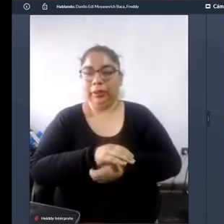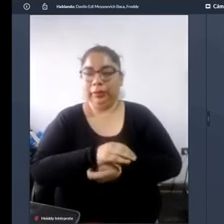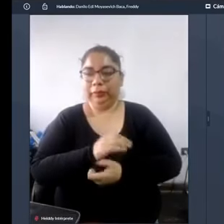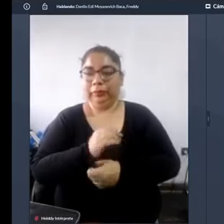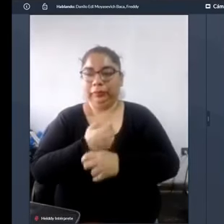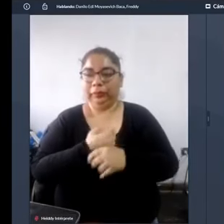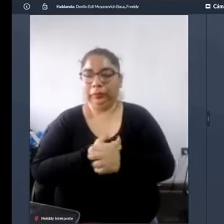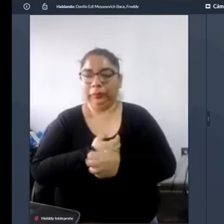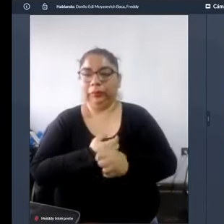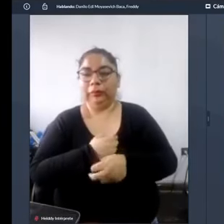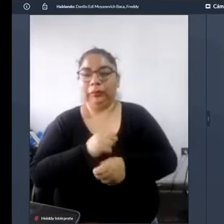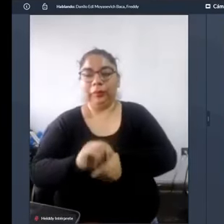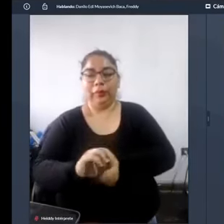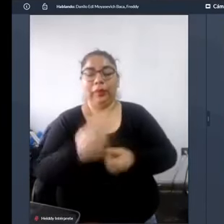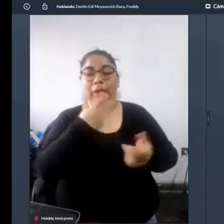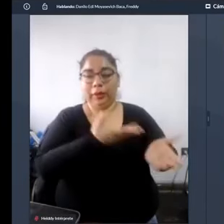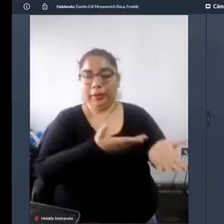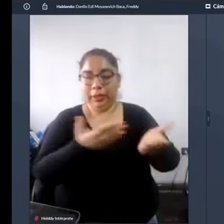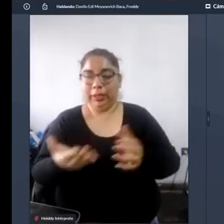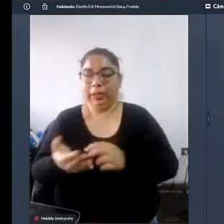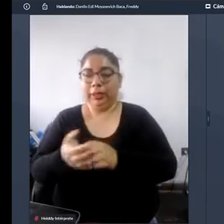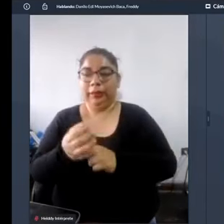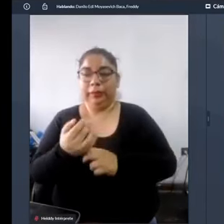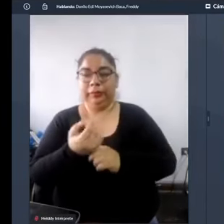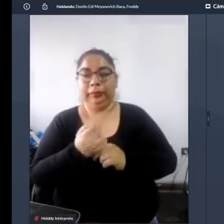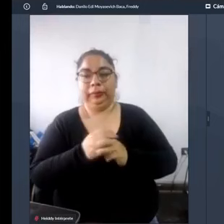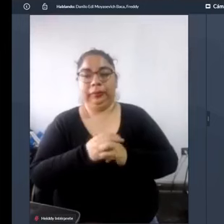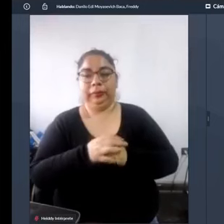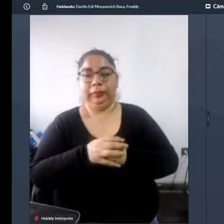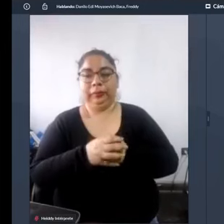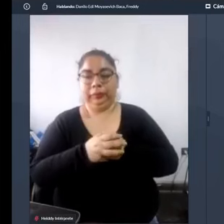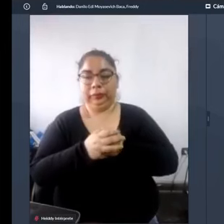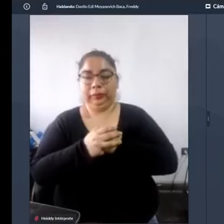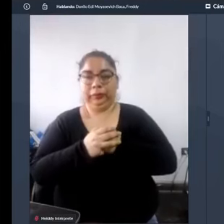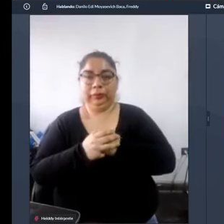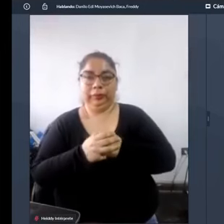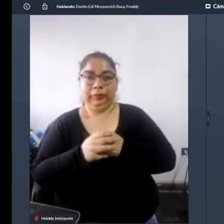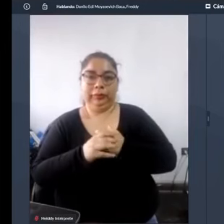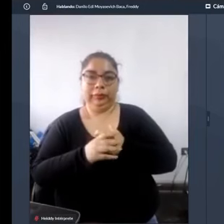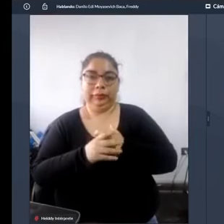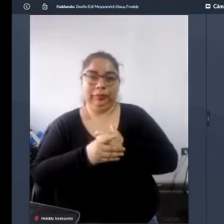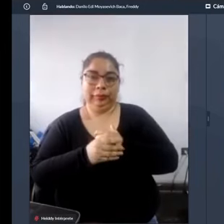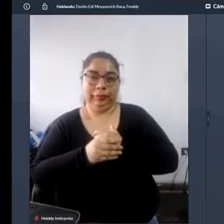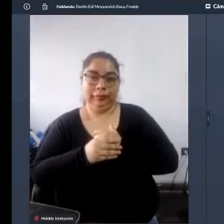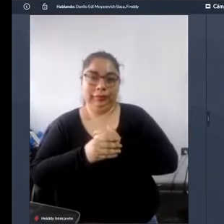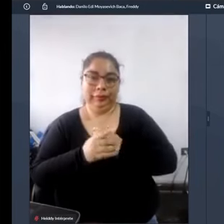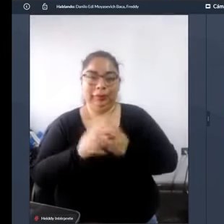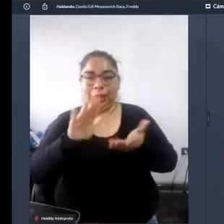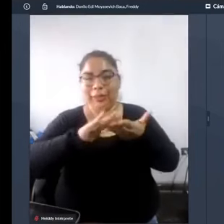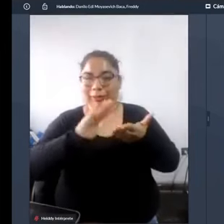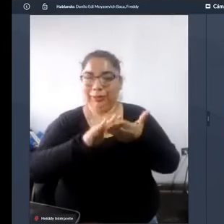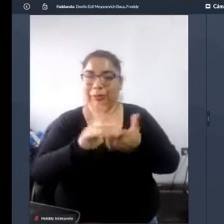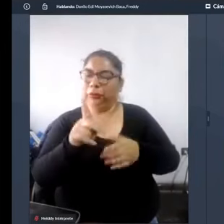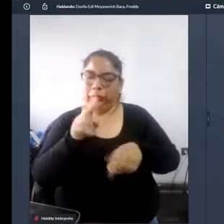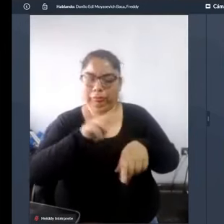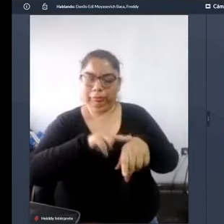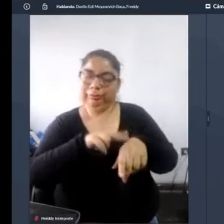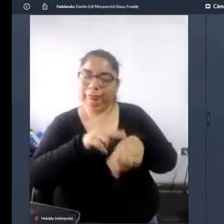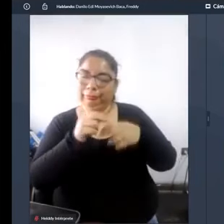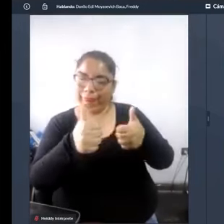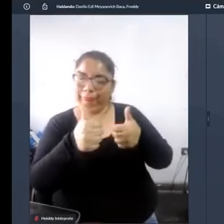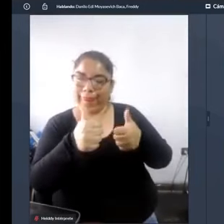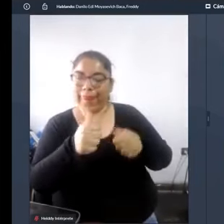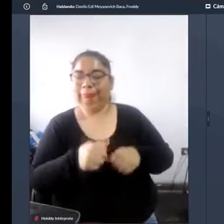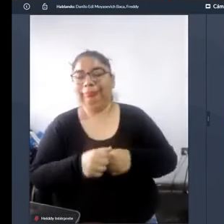invitar inmediatamente por favor no se preocupe no se